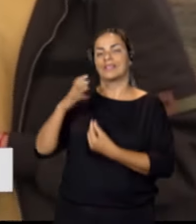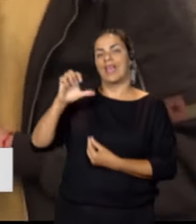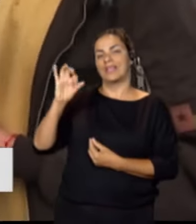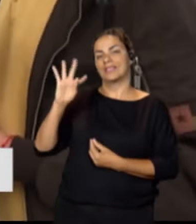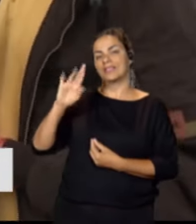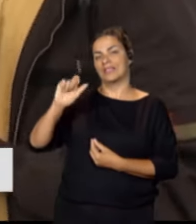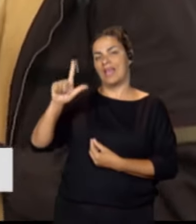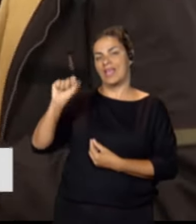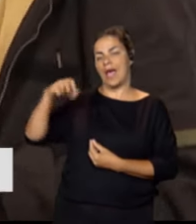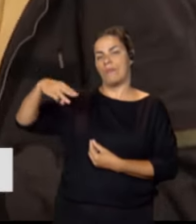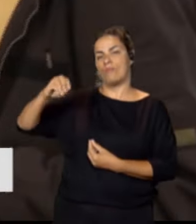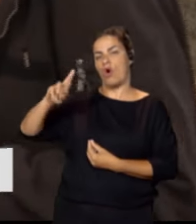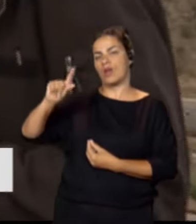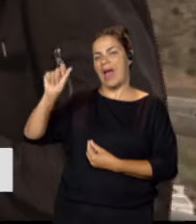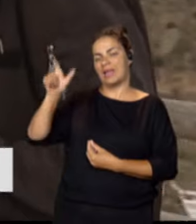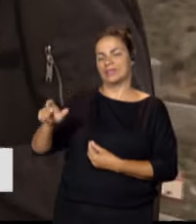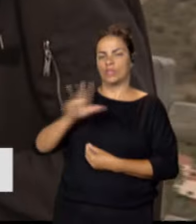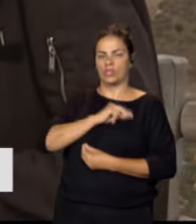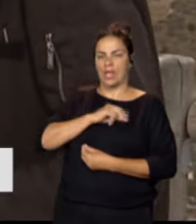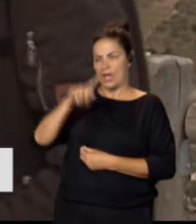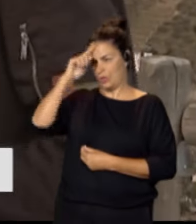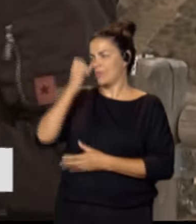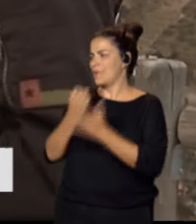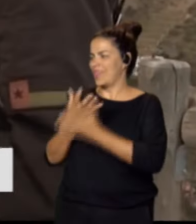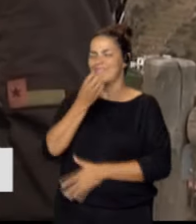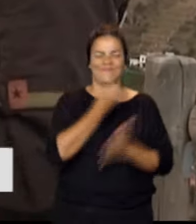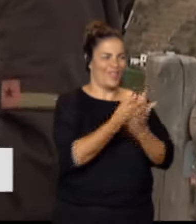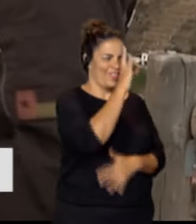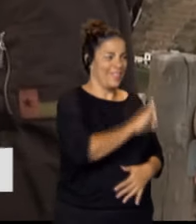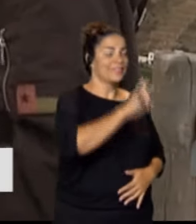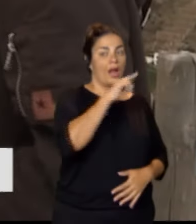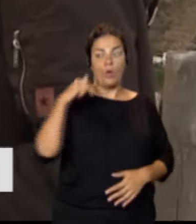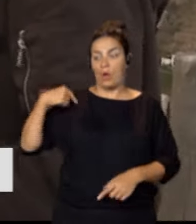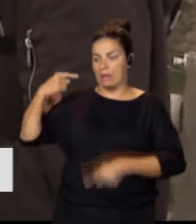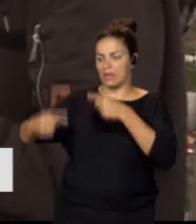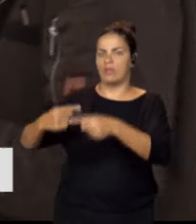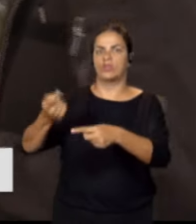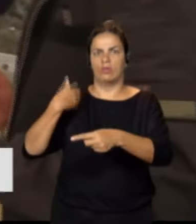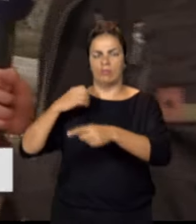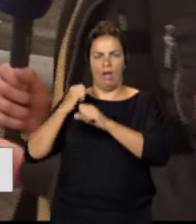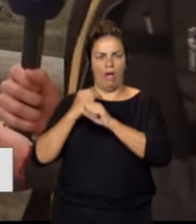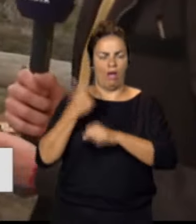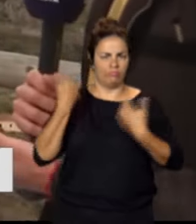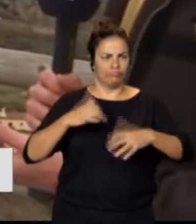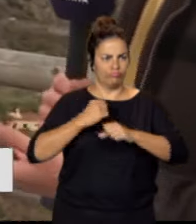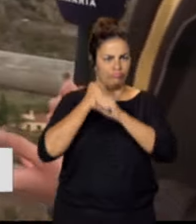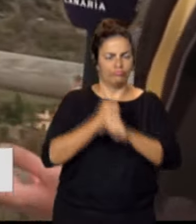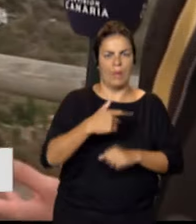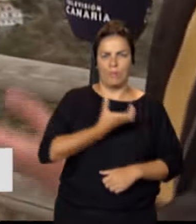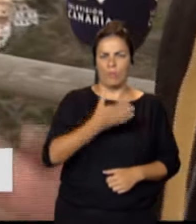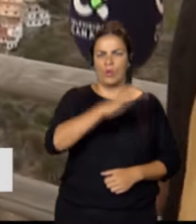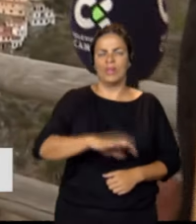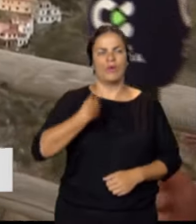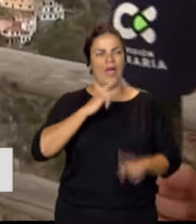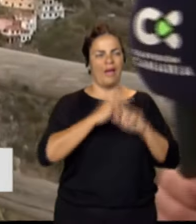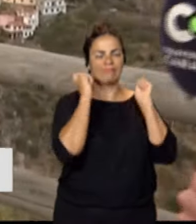de Cultura. Buenos días, concejala. Buenos días, buenos días Canarias. Una tradición muy arraigada de este municipio que fue proclamada bien de interés turístico